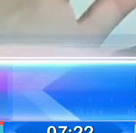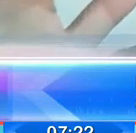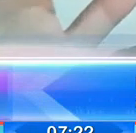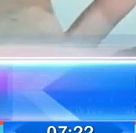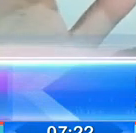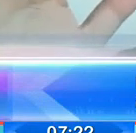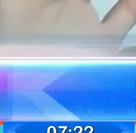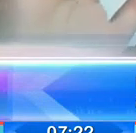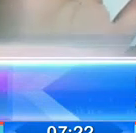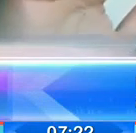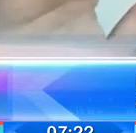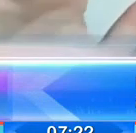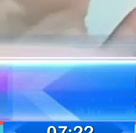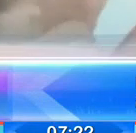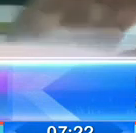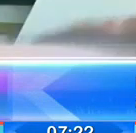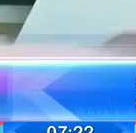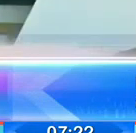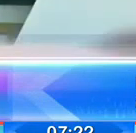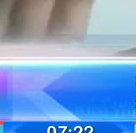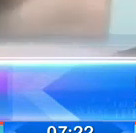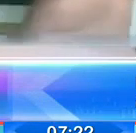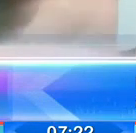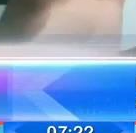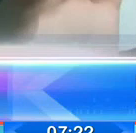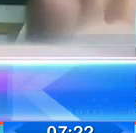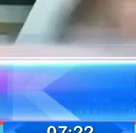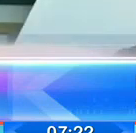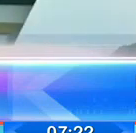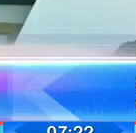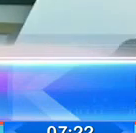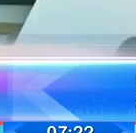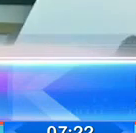Internacionales de la Asamblea Nacional. Ya regresamos con más.